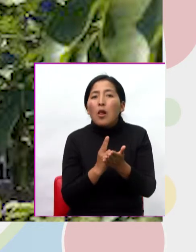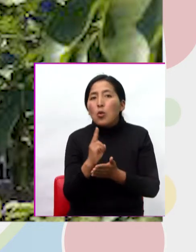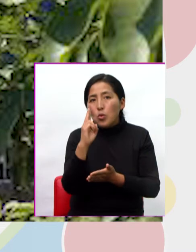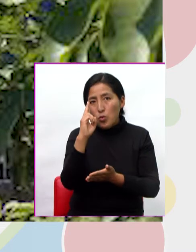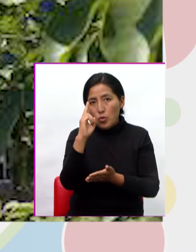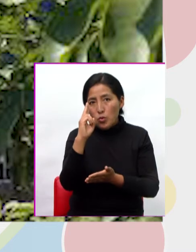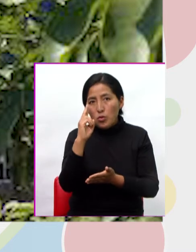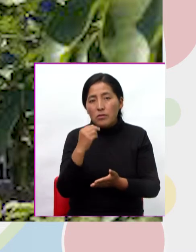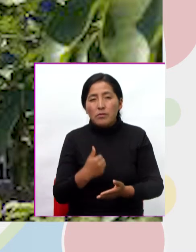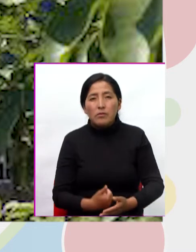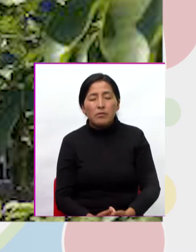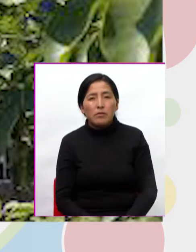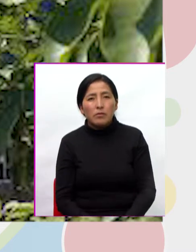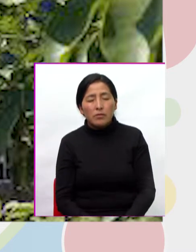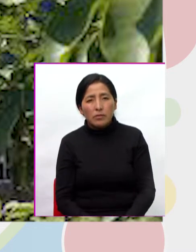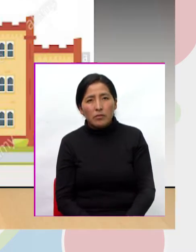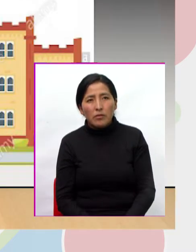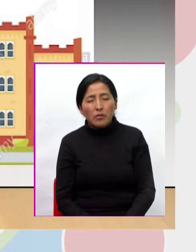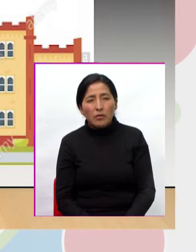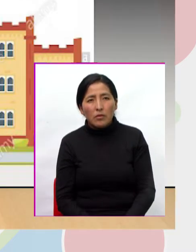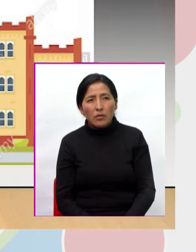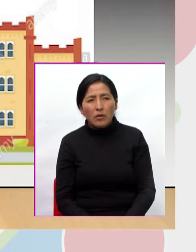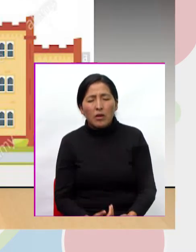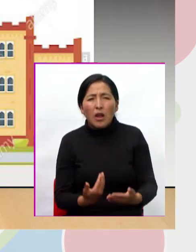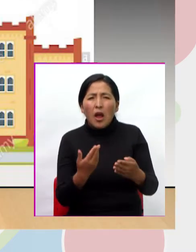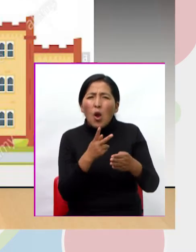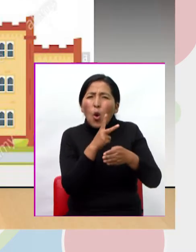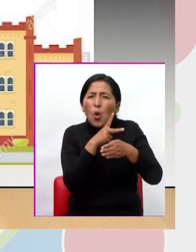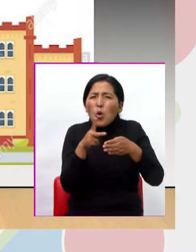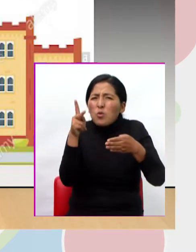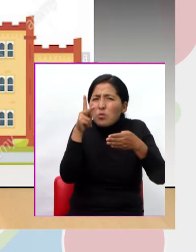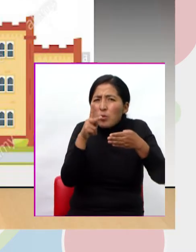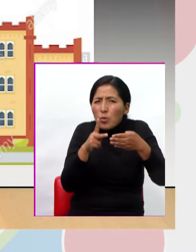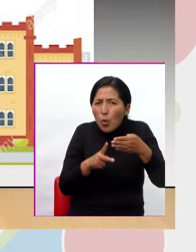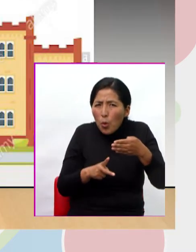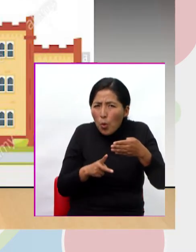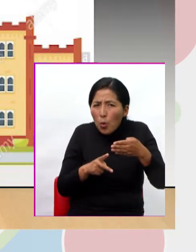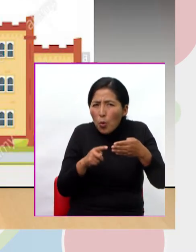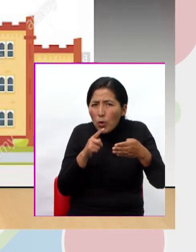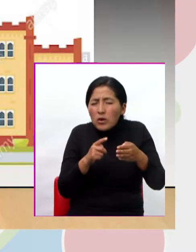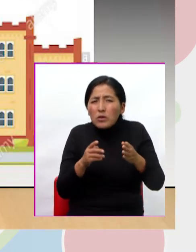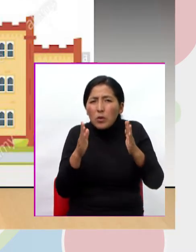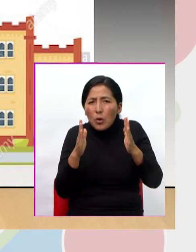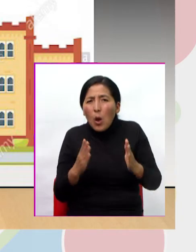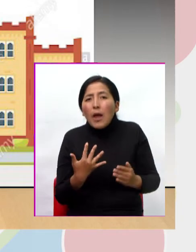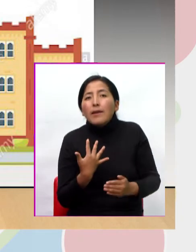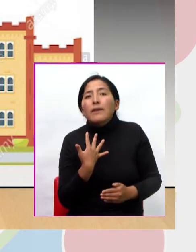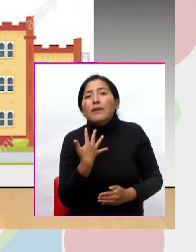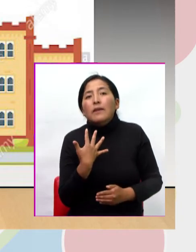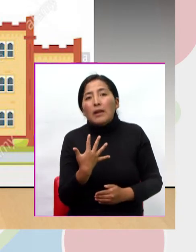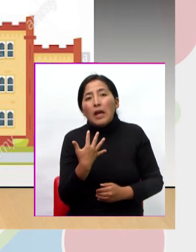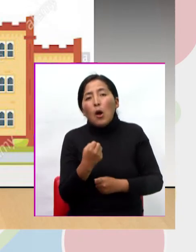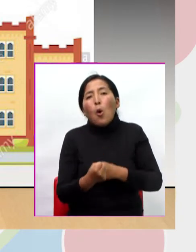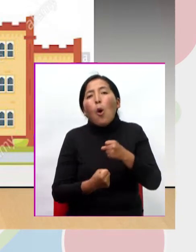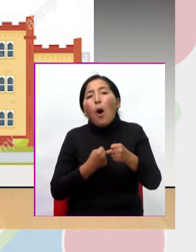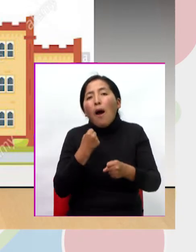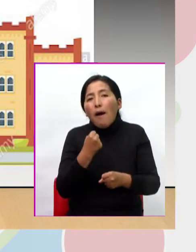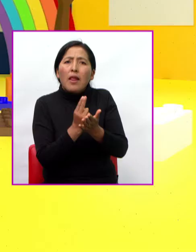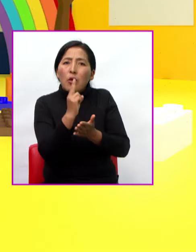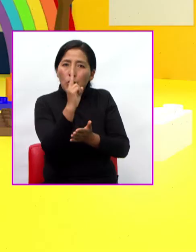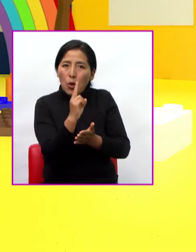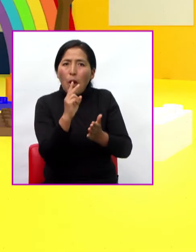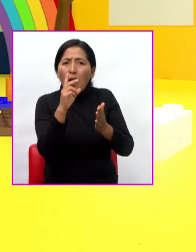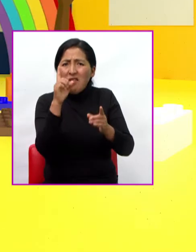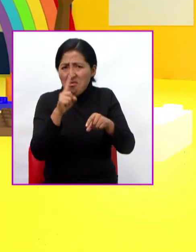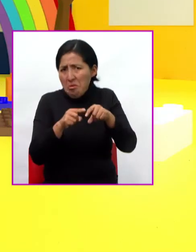Ok Los profesionales Después de 5 años de estudio Según la carrera